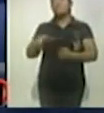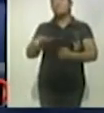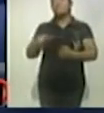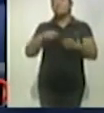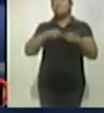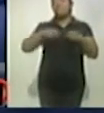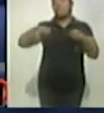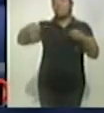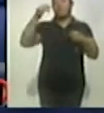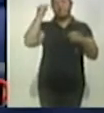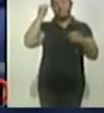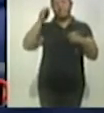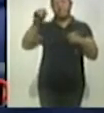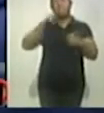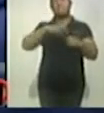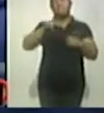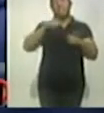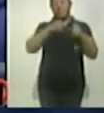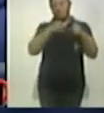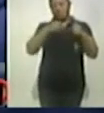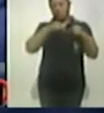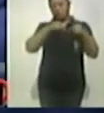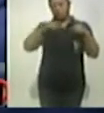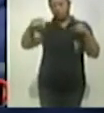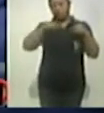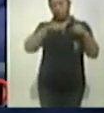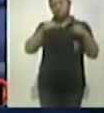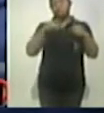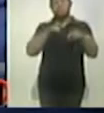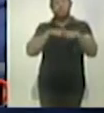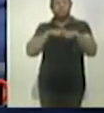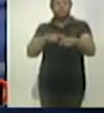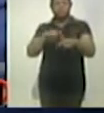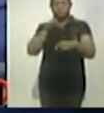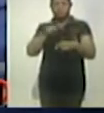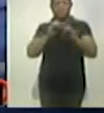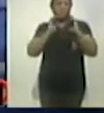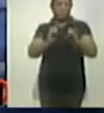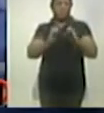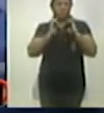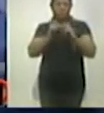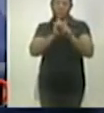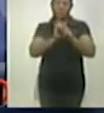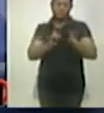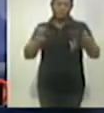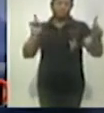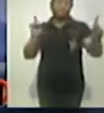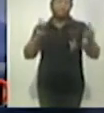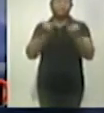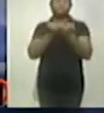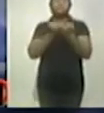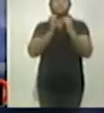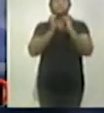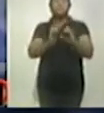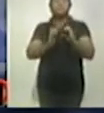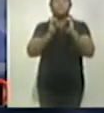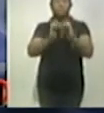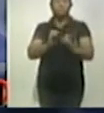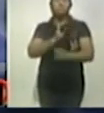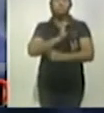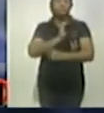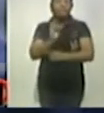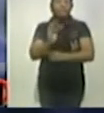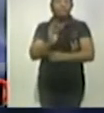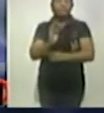muy lejos, pero vamos en una recta donde si seguimos en este curso de cuidarnos de la sana distancia y protegernos, vamos a estar